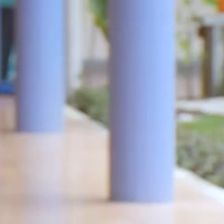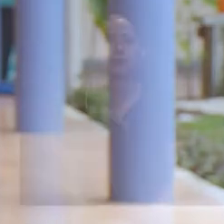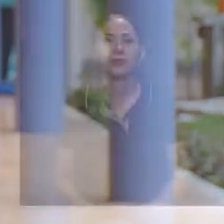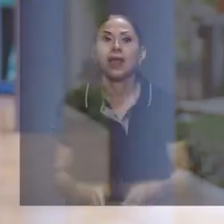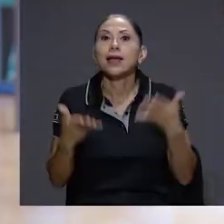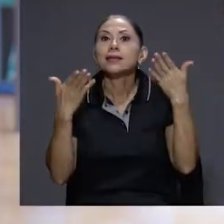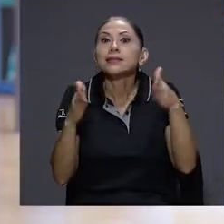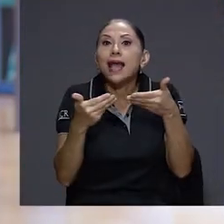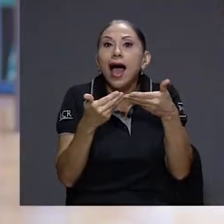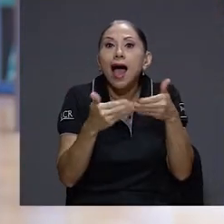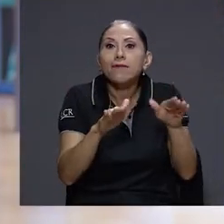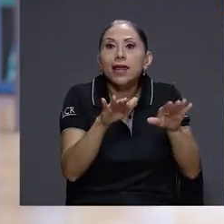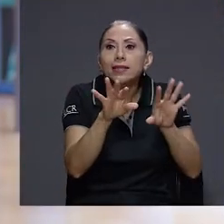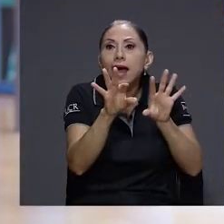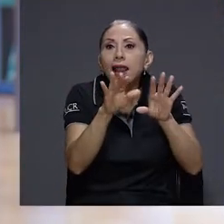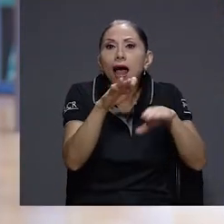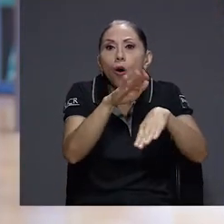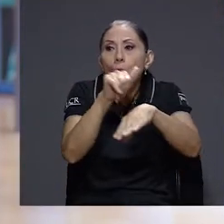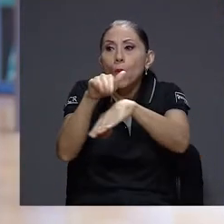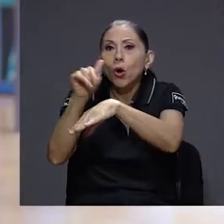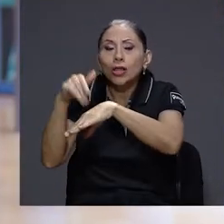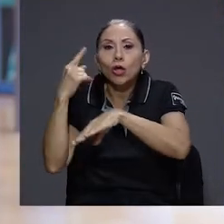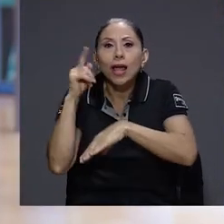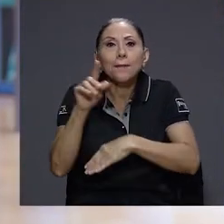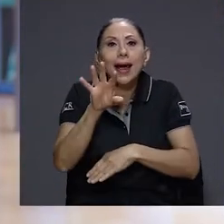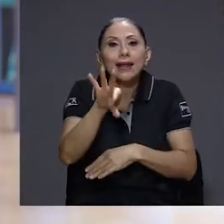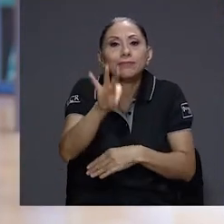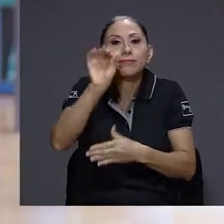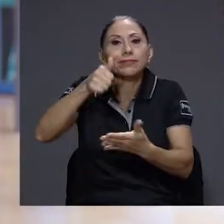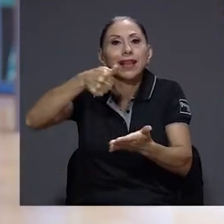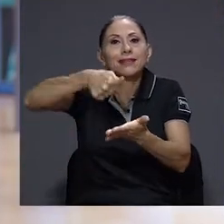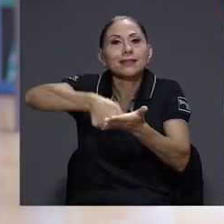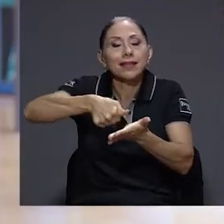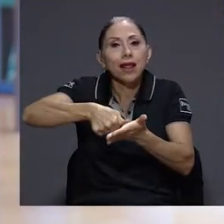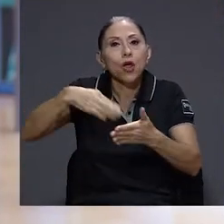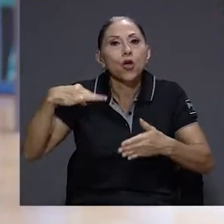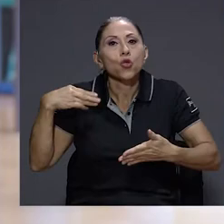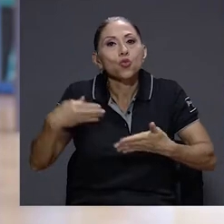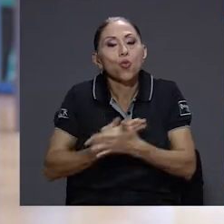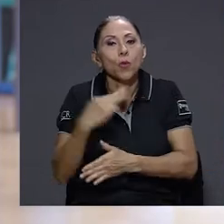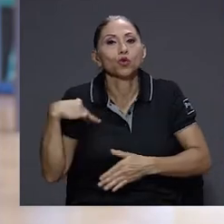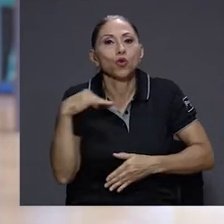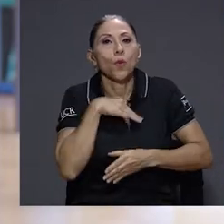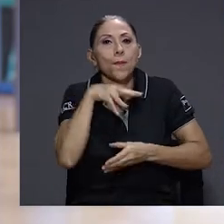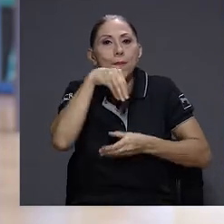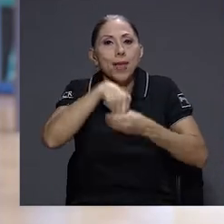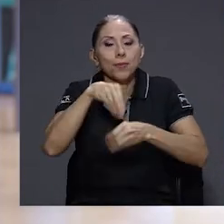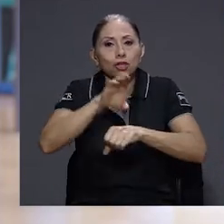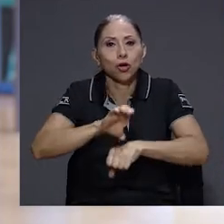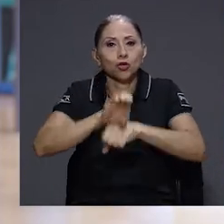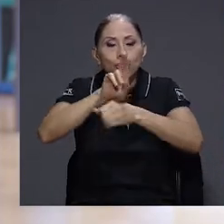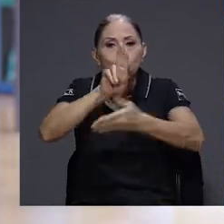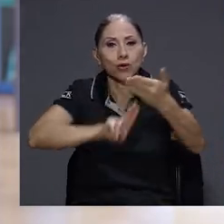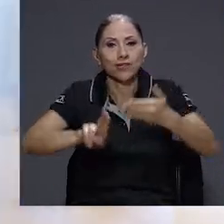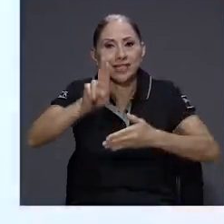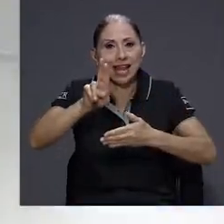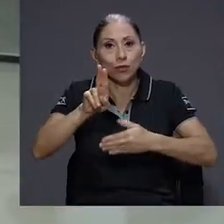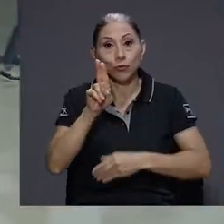Ya está abierta la convocatoria para la elección de nuevos miembros del Consejo Universitario de la Universidad de Costa Rica.